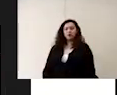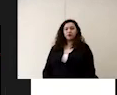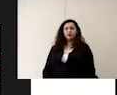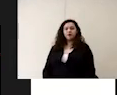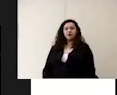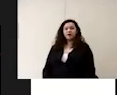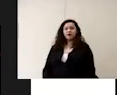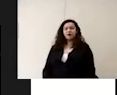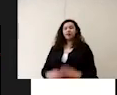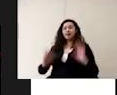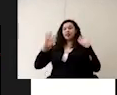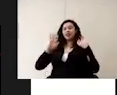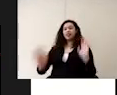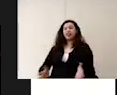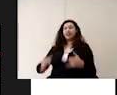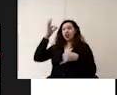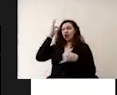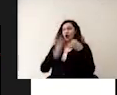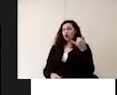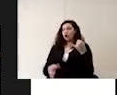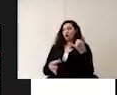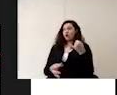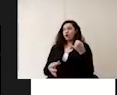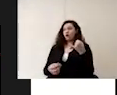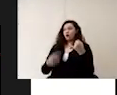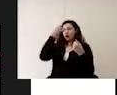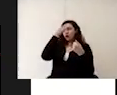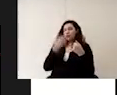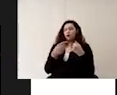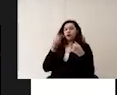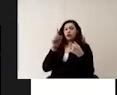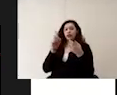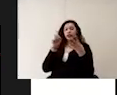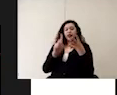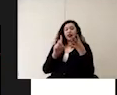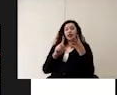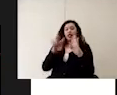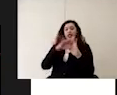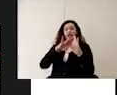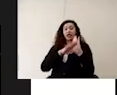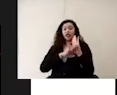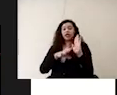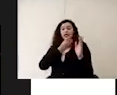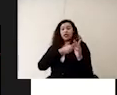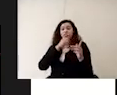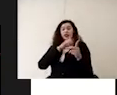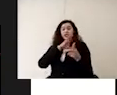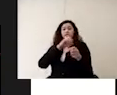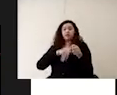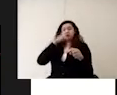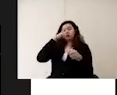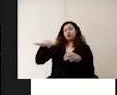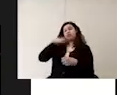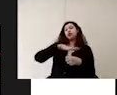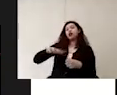en en última fase la fase d abarca las medidas sanitarias específicas por espacio